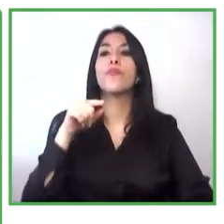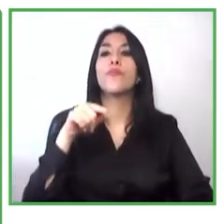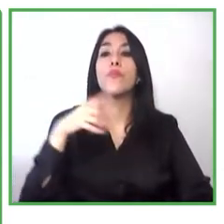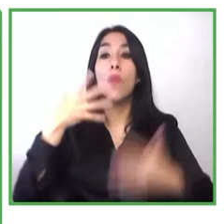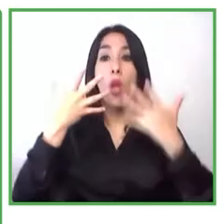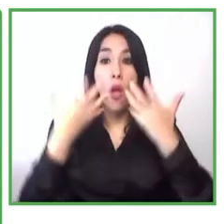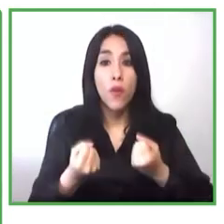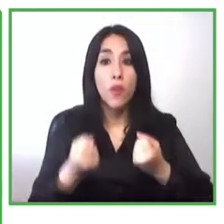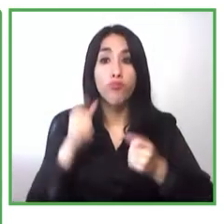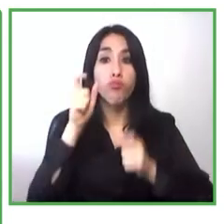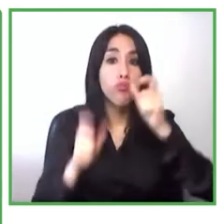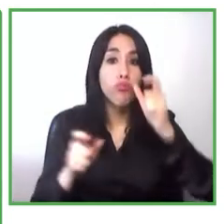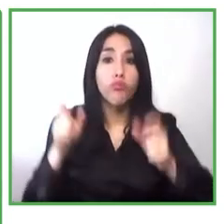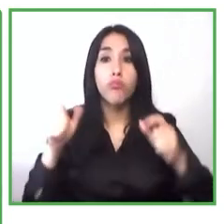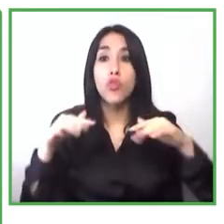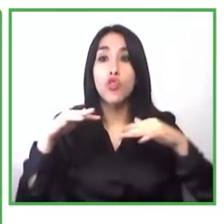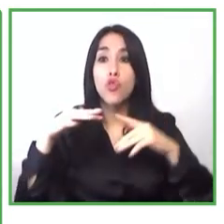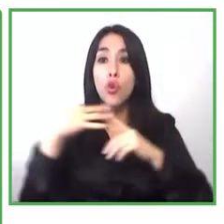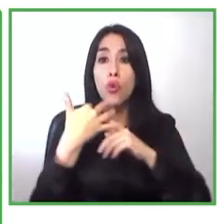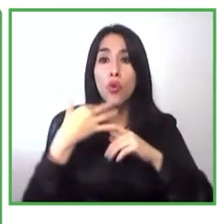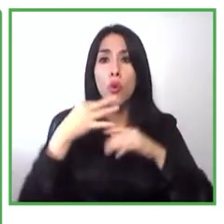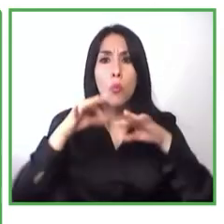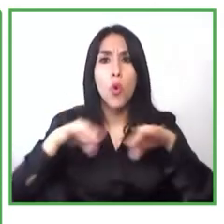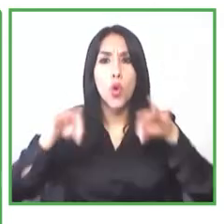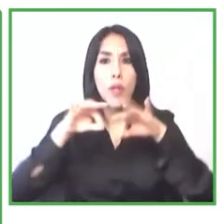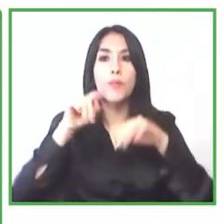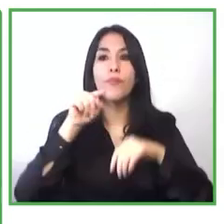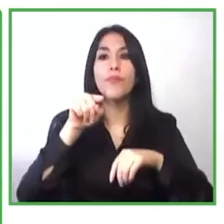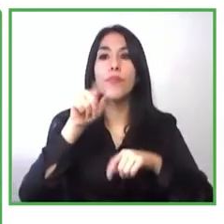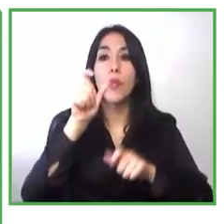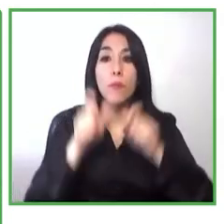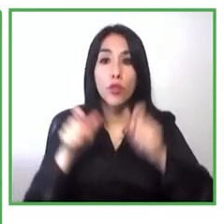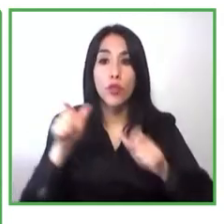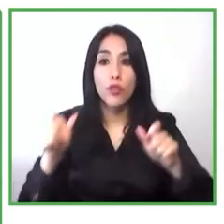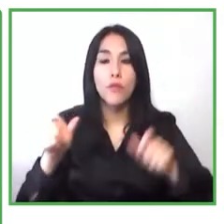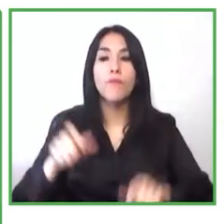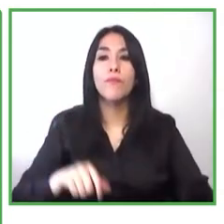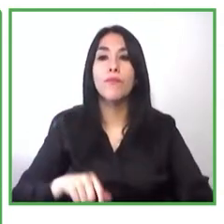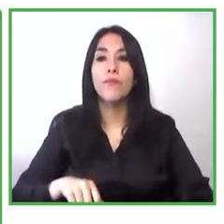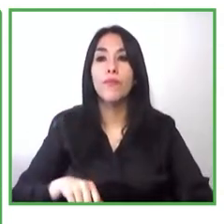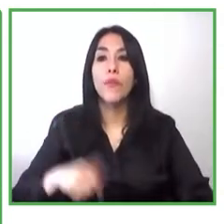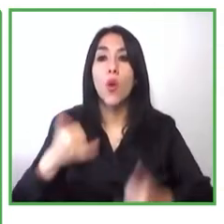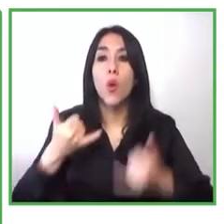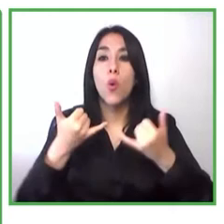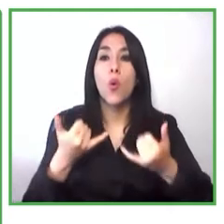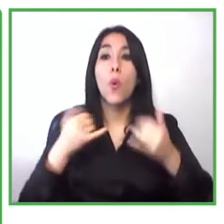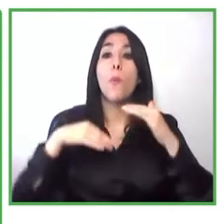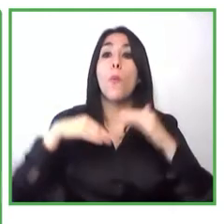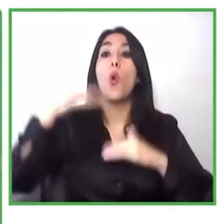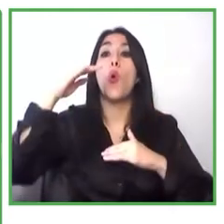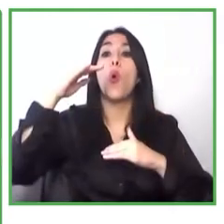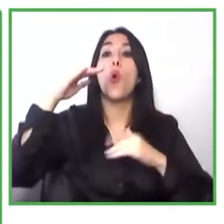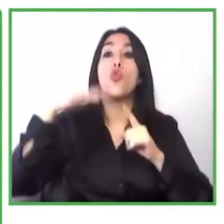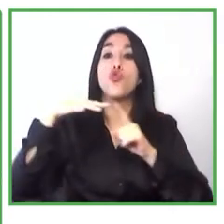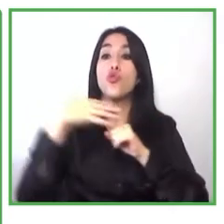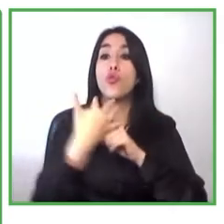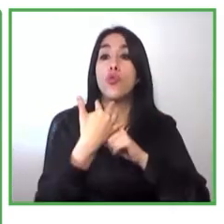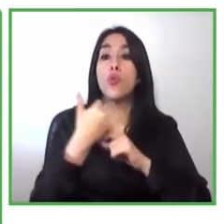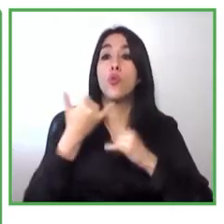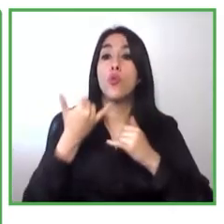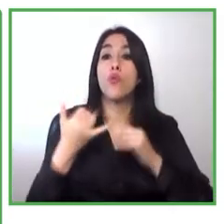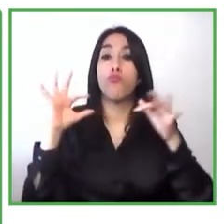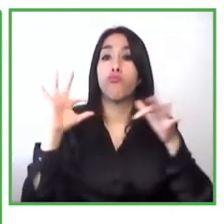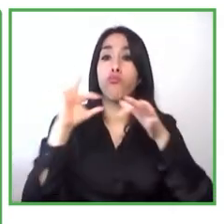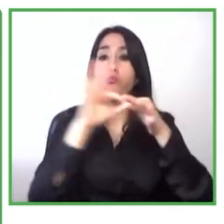emprendimientos de la población, todavía en la mayoría de los casos están desconectados del ecosistema de emprendimiento. En